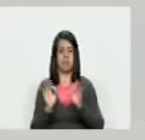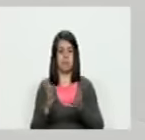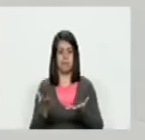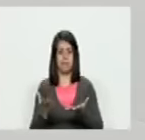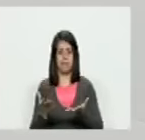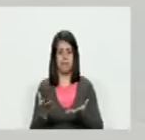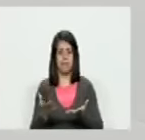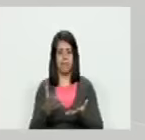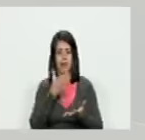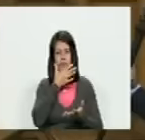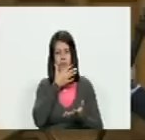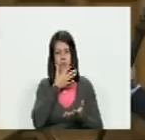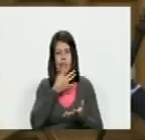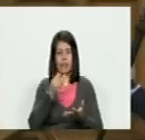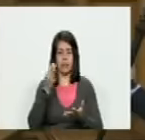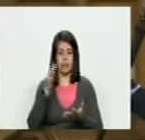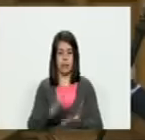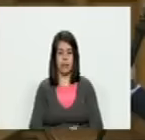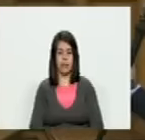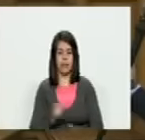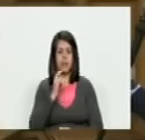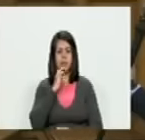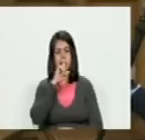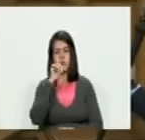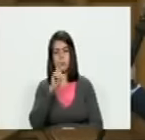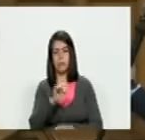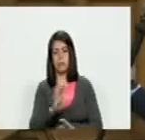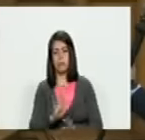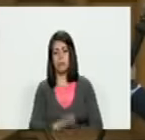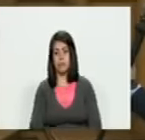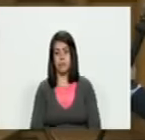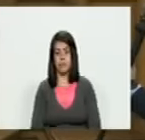es tan sencillo como preguntárselo